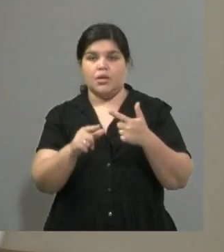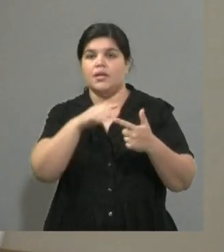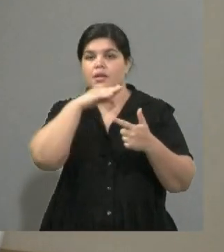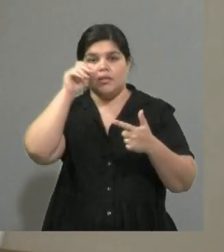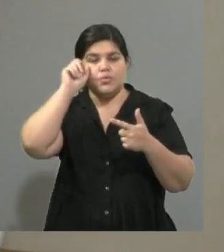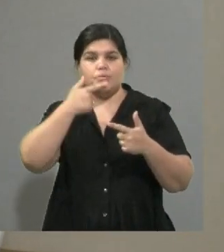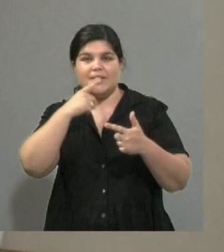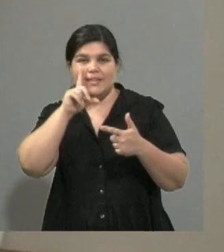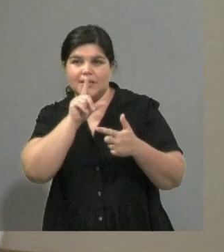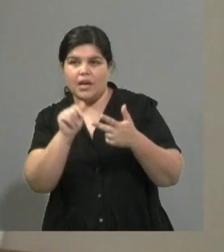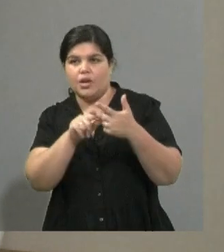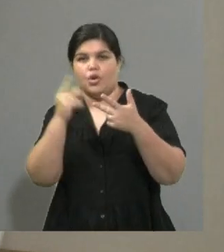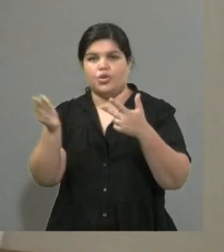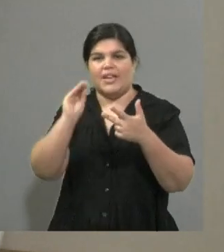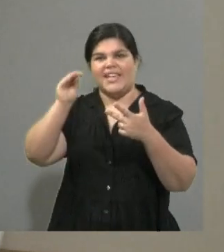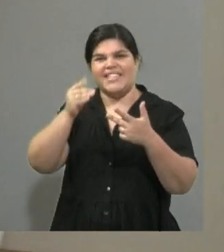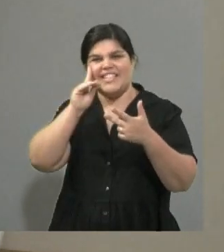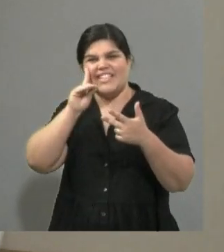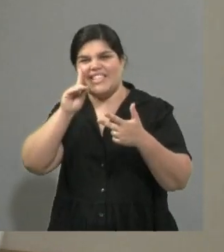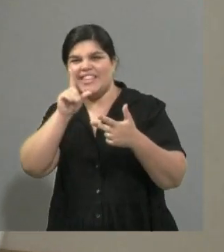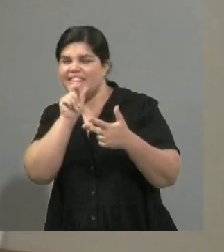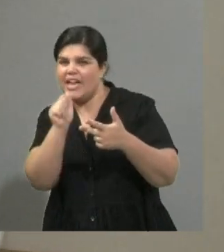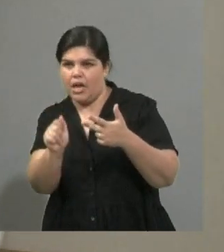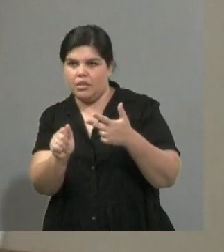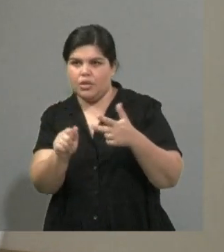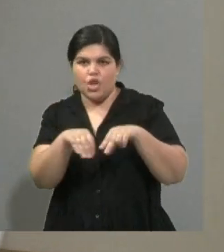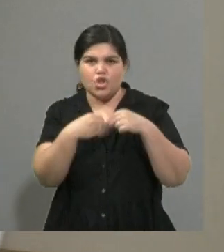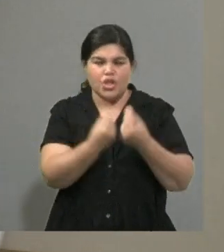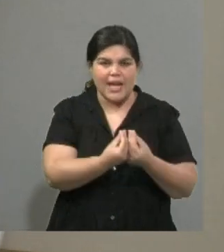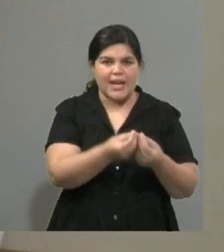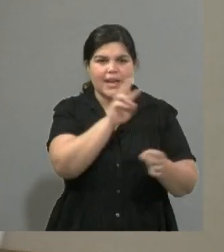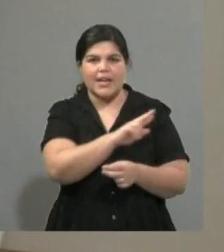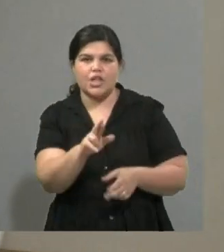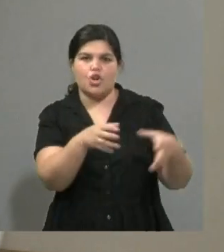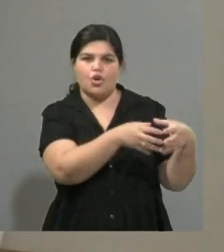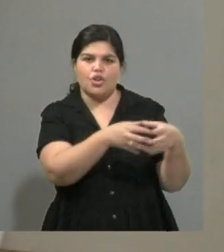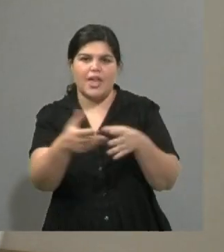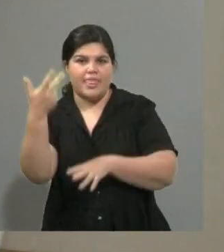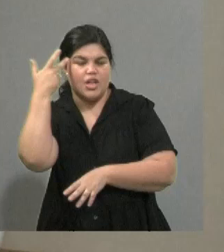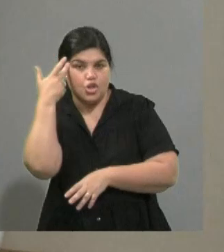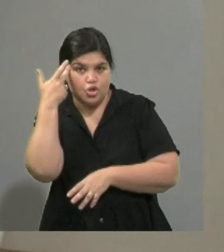parlamento es un musulmán chita. Pero cada una de estas confesiones, son 18 confesiones que tienen representación política.